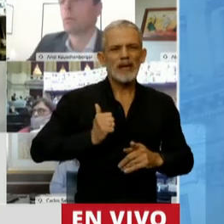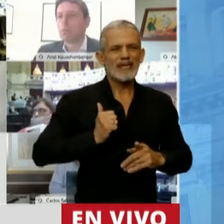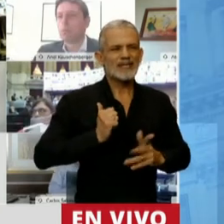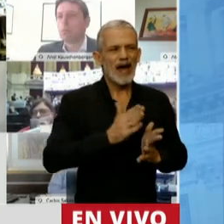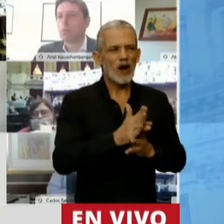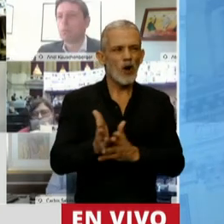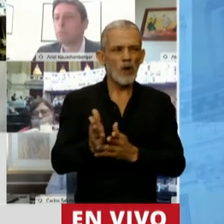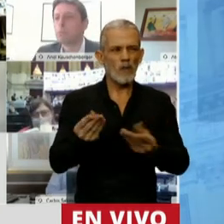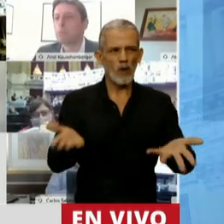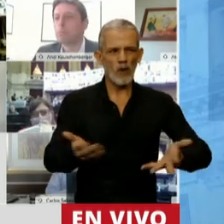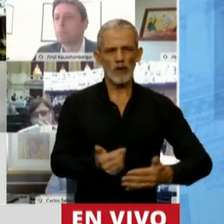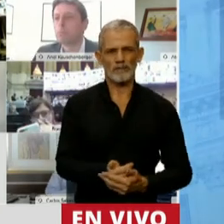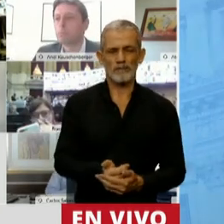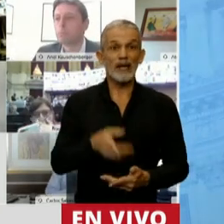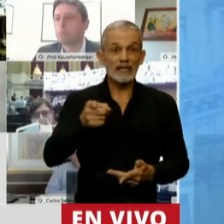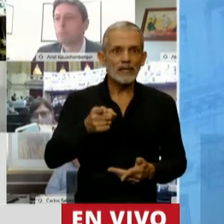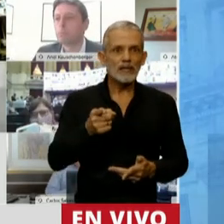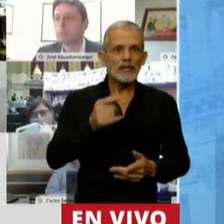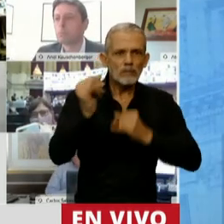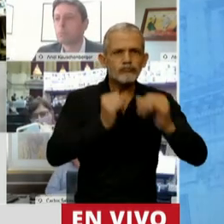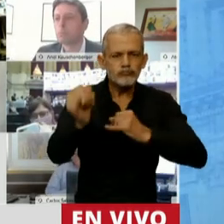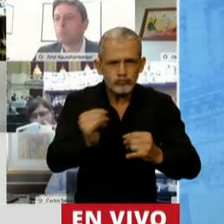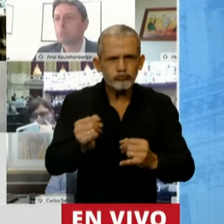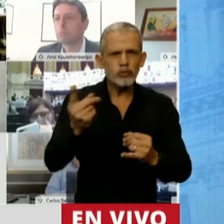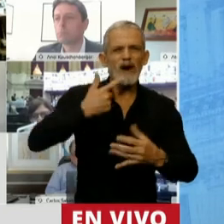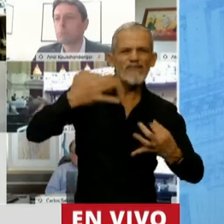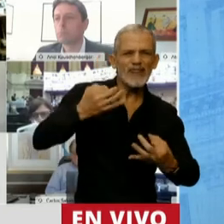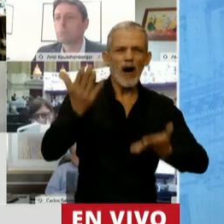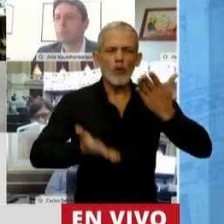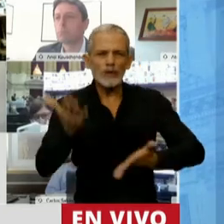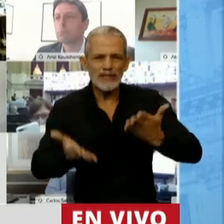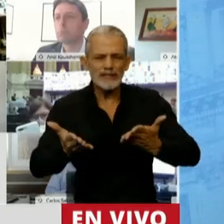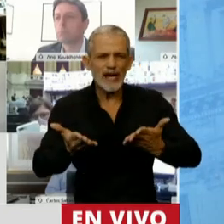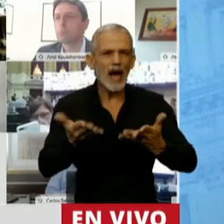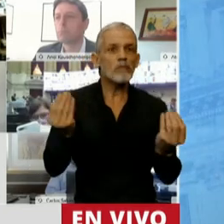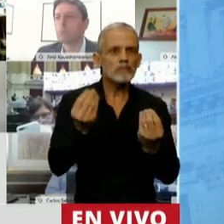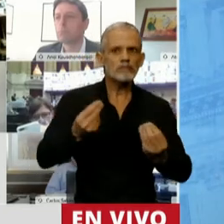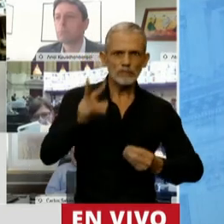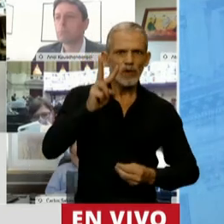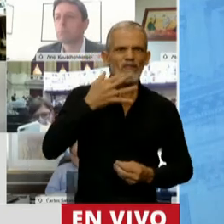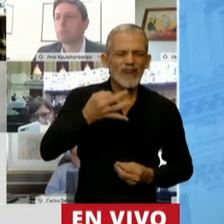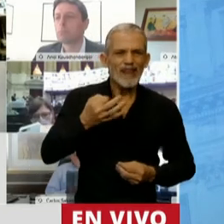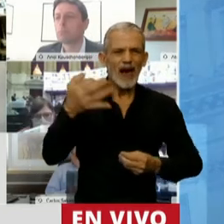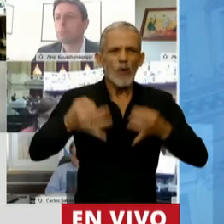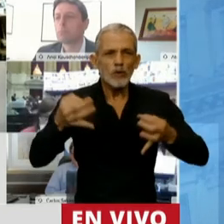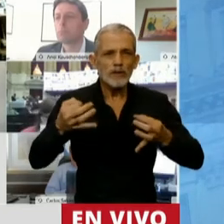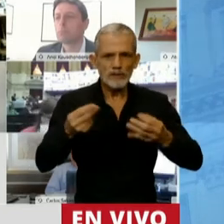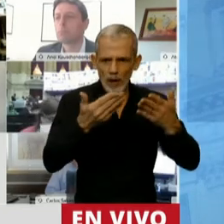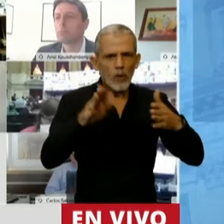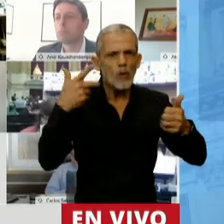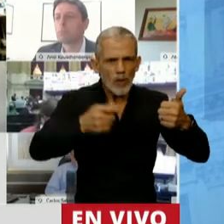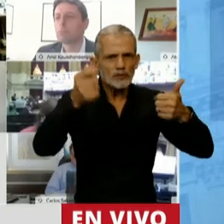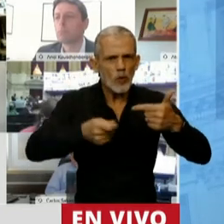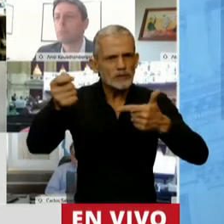y que en vez de dar testimonio y pedir verdad y justicia empezamos a ver también cómo esa verdad y justicia se abrían los juicios a los